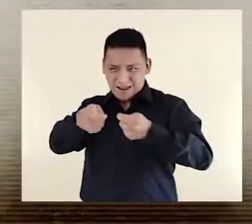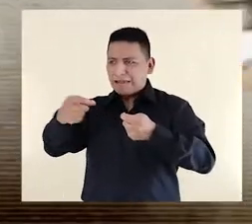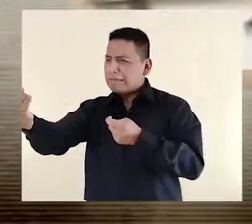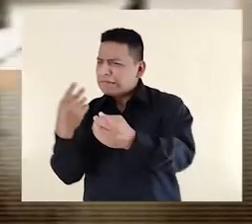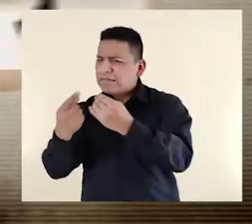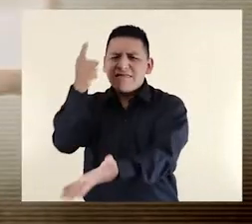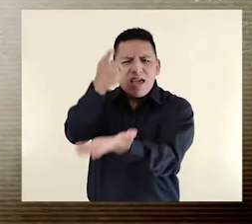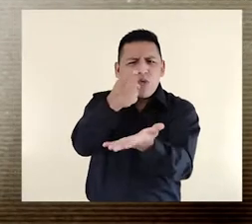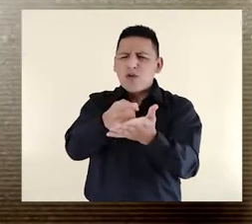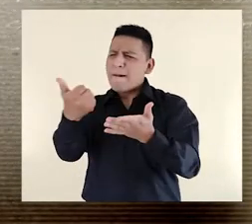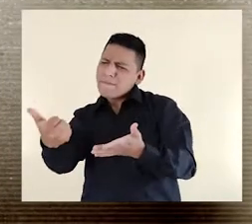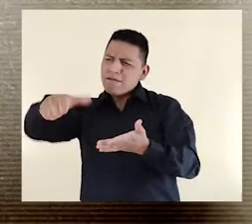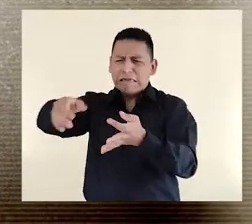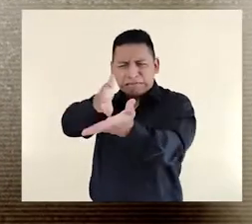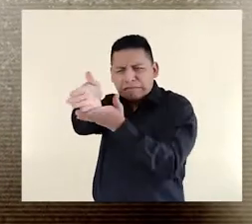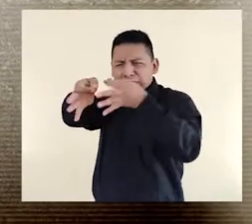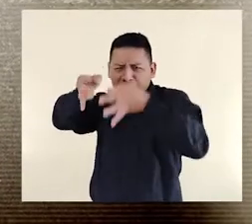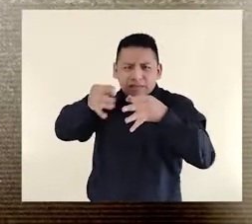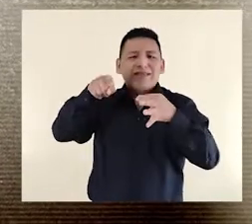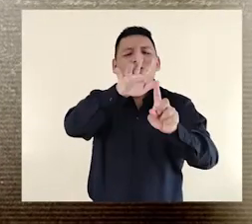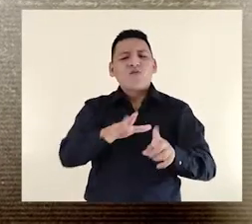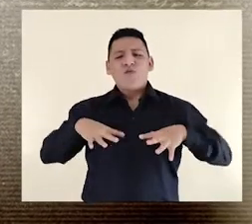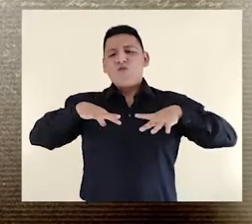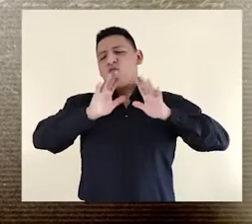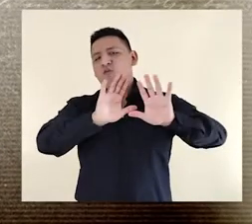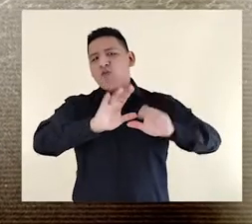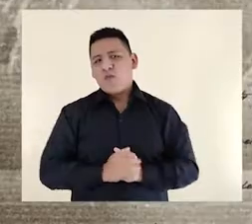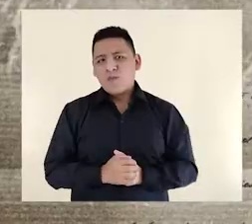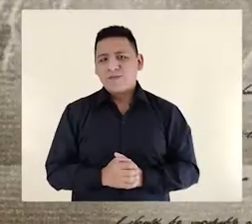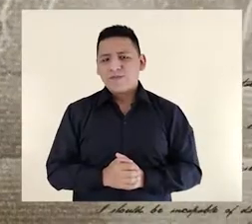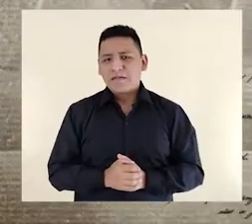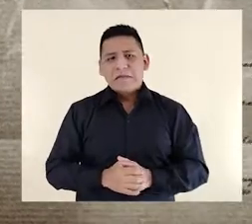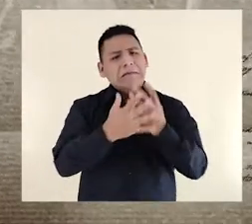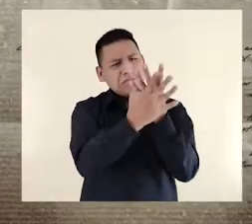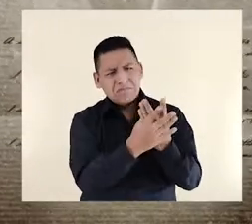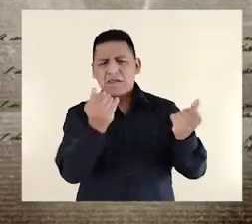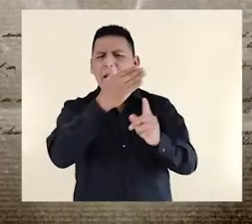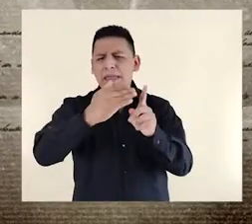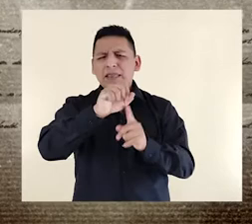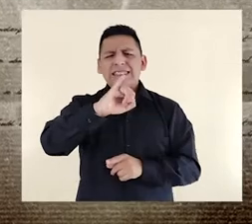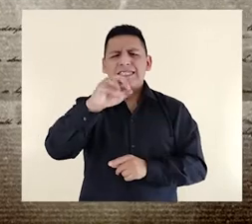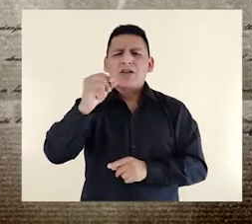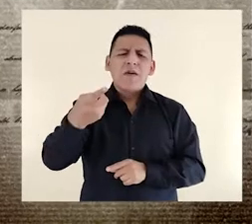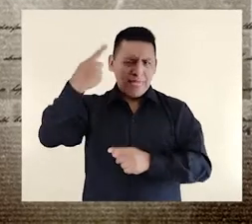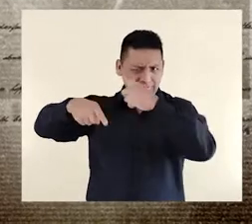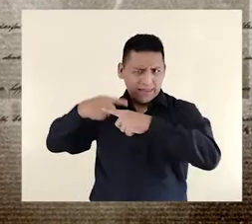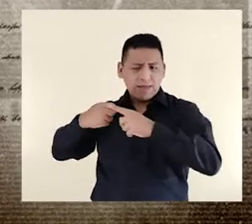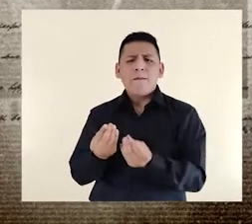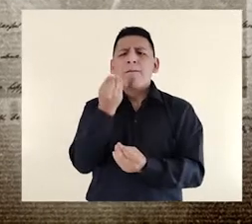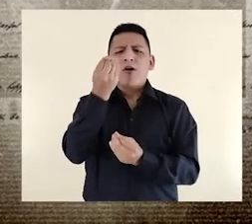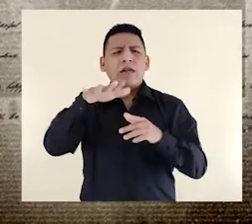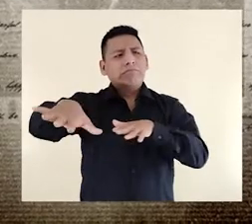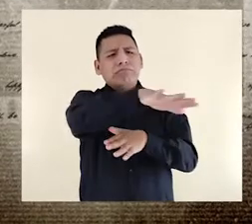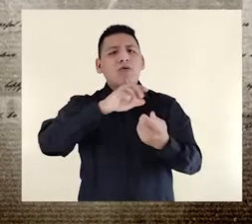alegatos y defensas para administrar justicia como parte de la real audiencia pudo haber desaparecido a mediados del siglo pasado